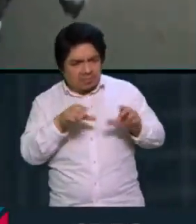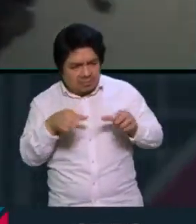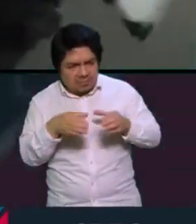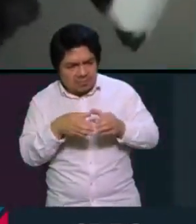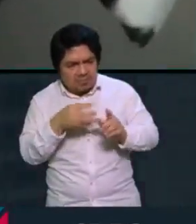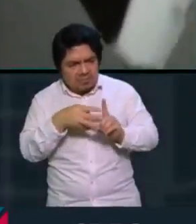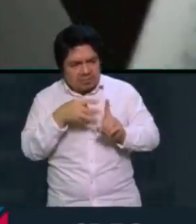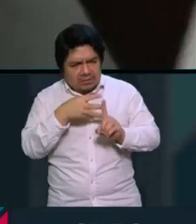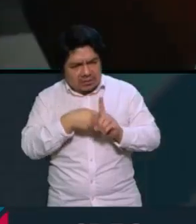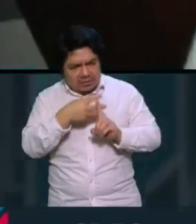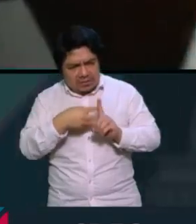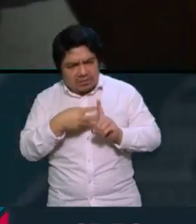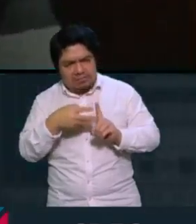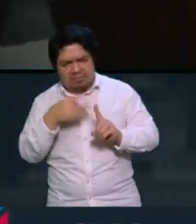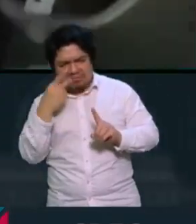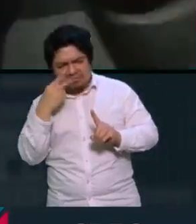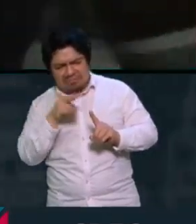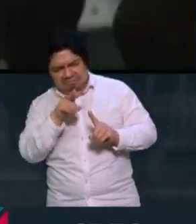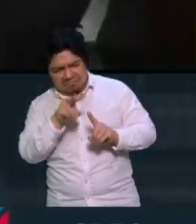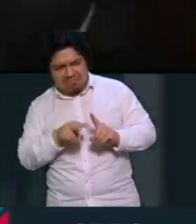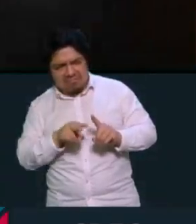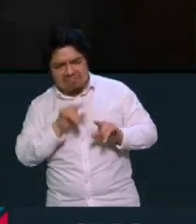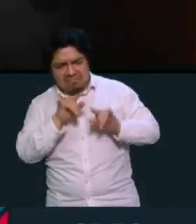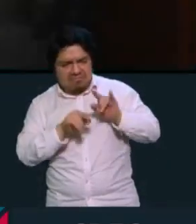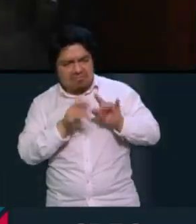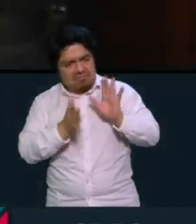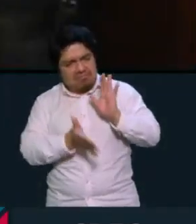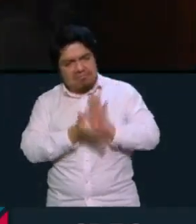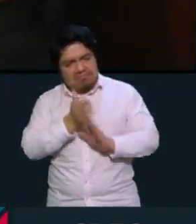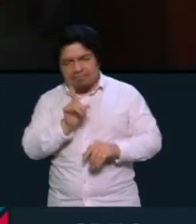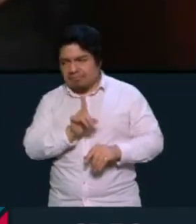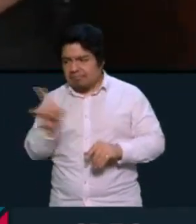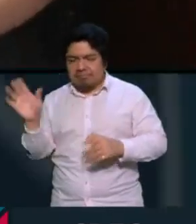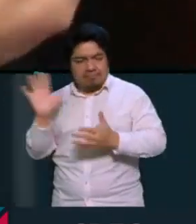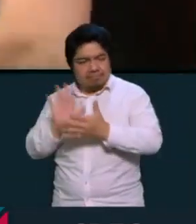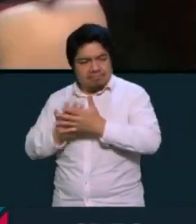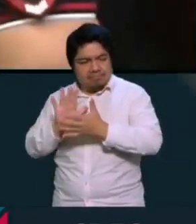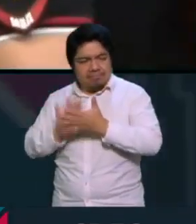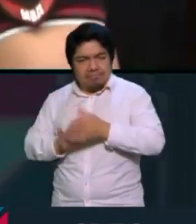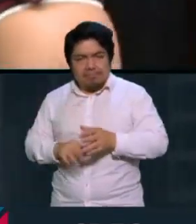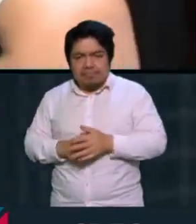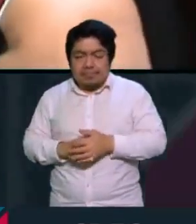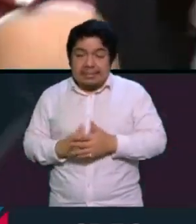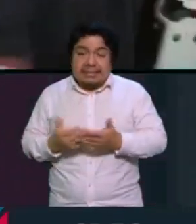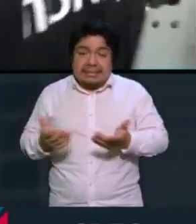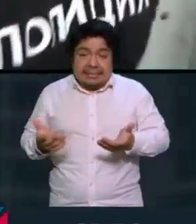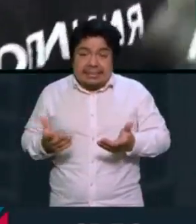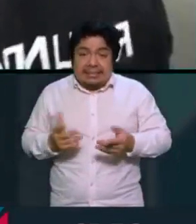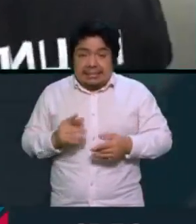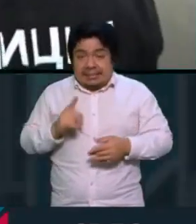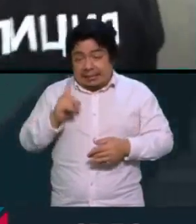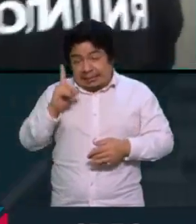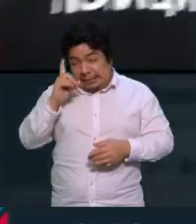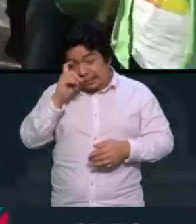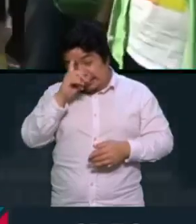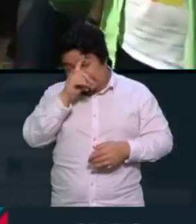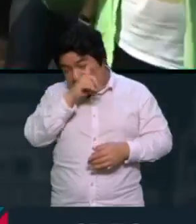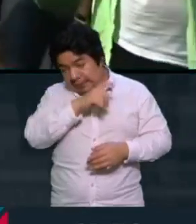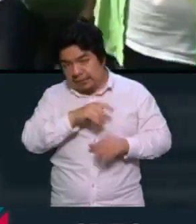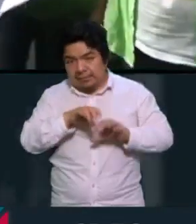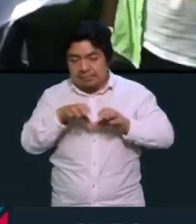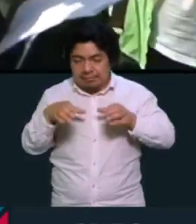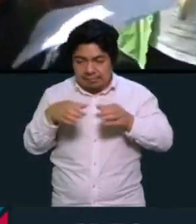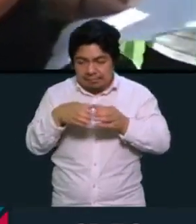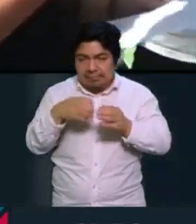órale, vámonos al tambo, ¿no? Entonces, la comunidad empezó a salirse de las redes sociales comunes,